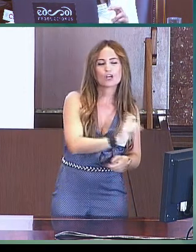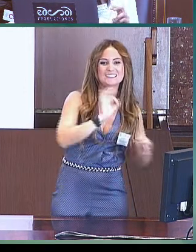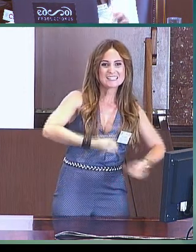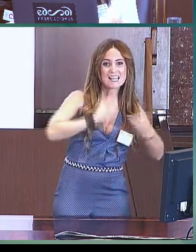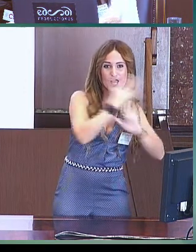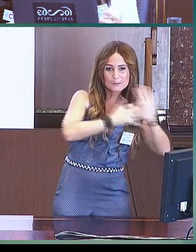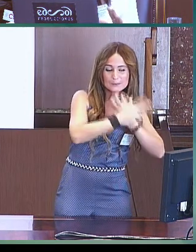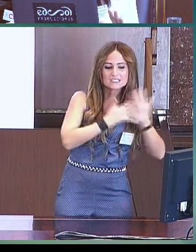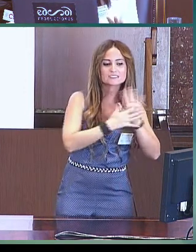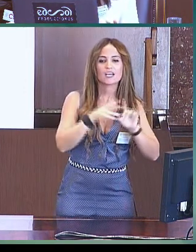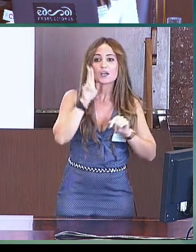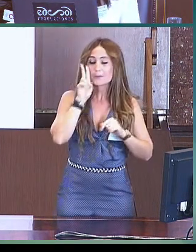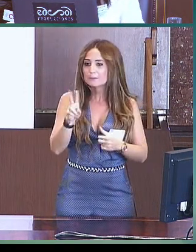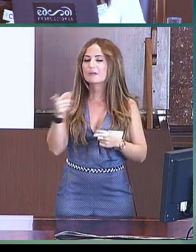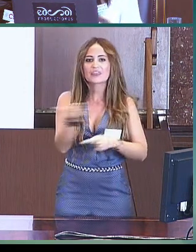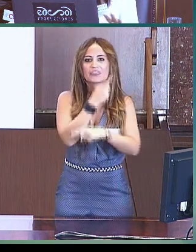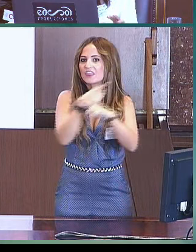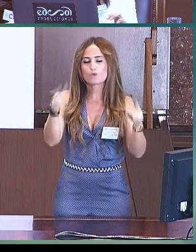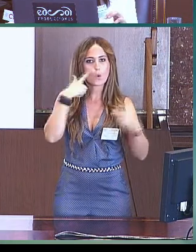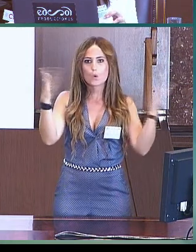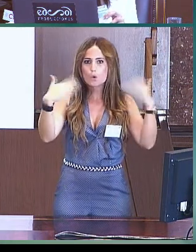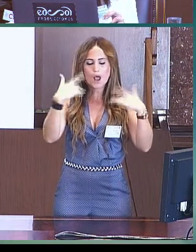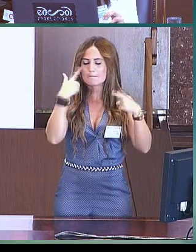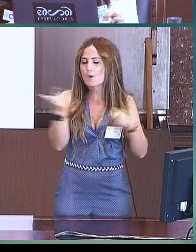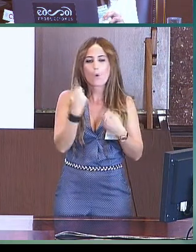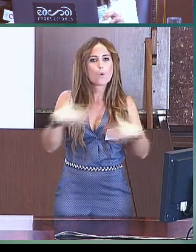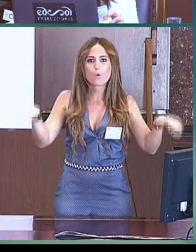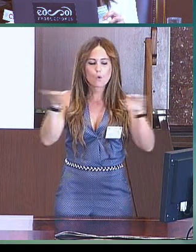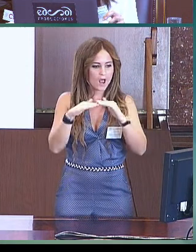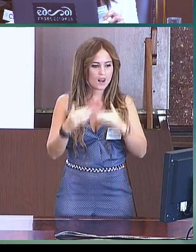encontramos que no había diferencia significativa entre estos dos grupos.